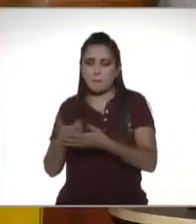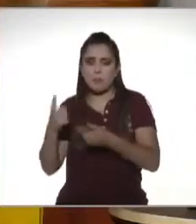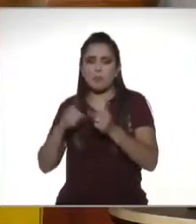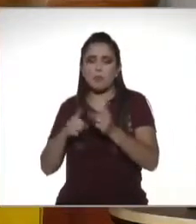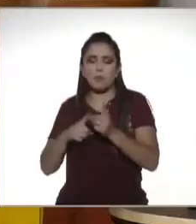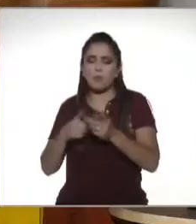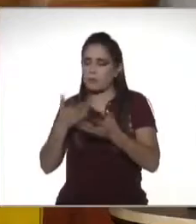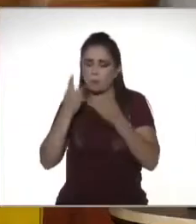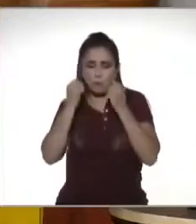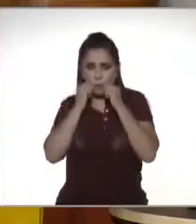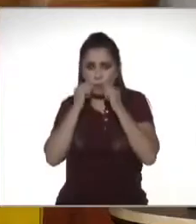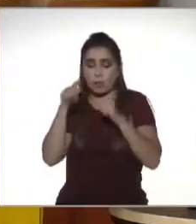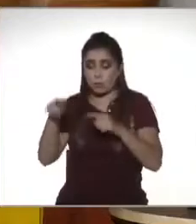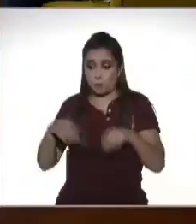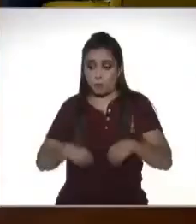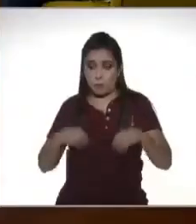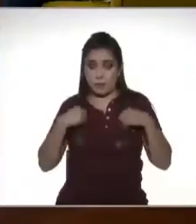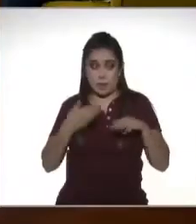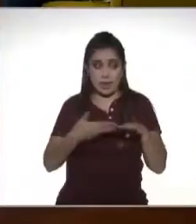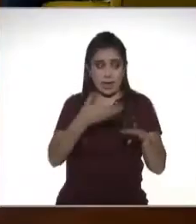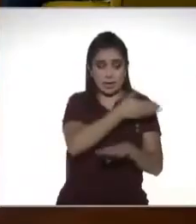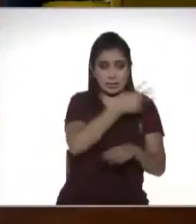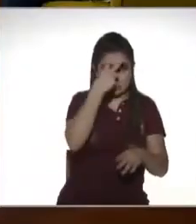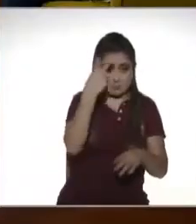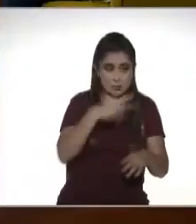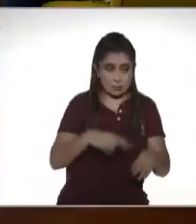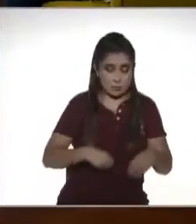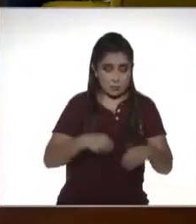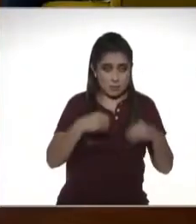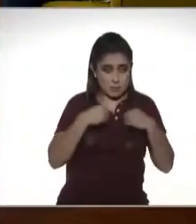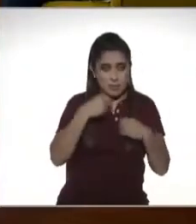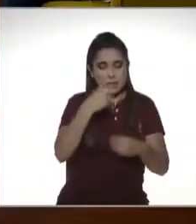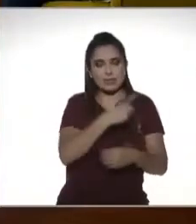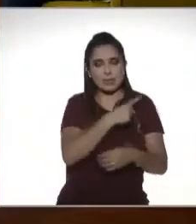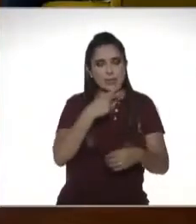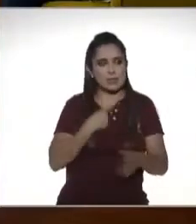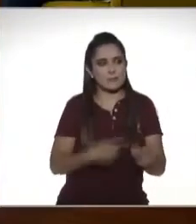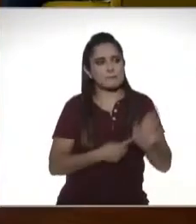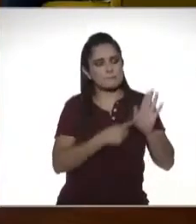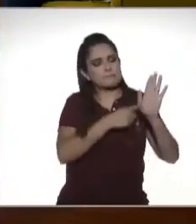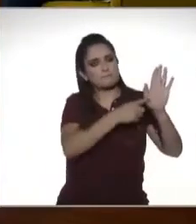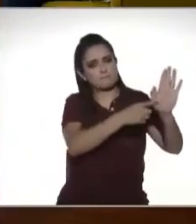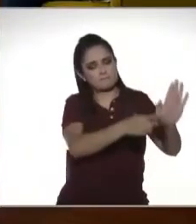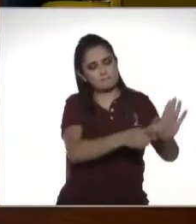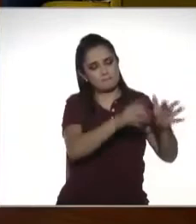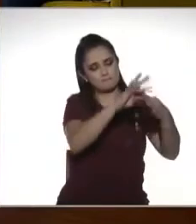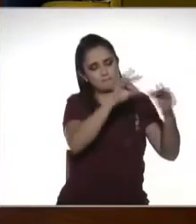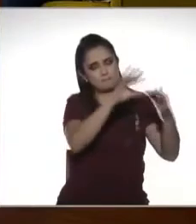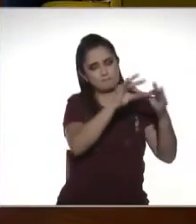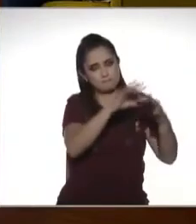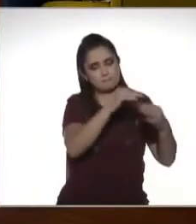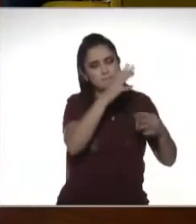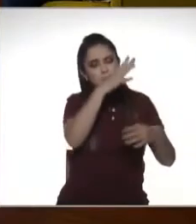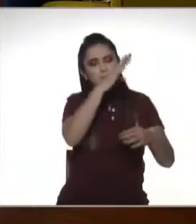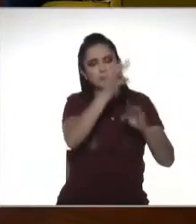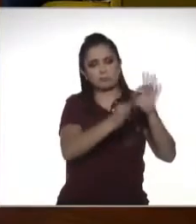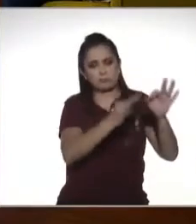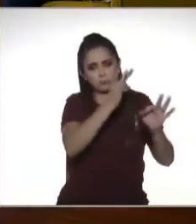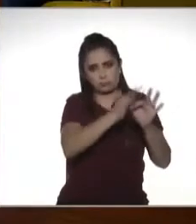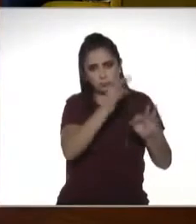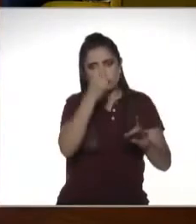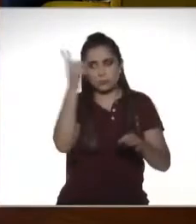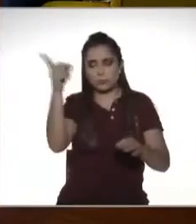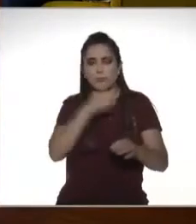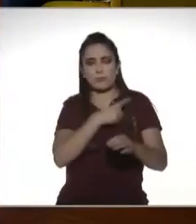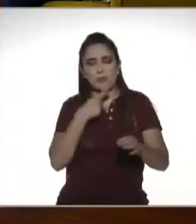residente en México para efectos fiscales todos los ingresos de cualquier parte del mundo los tiene que acumular aquí entonces seguramente debe impuestos en México